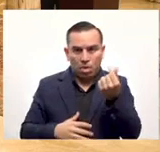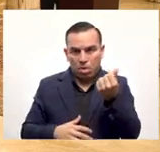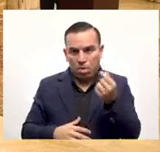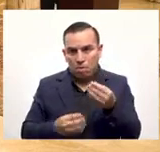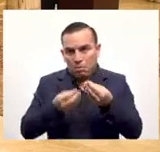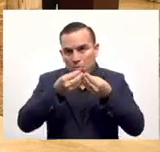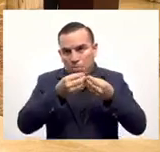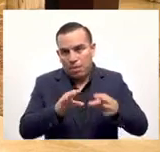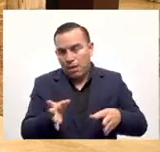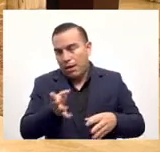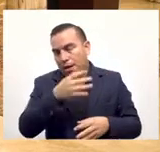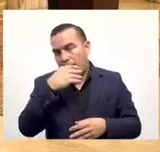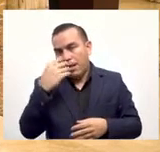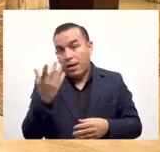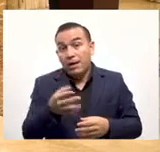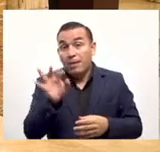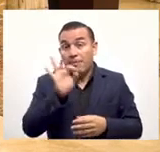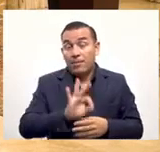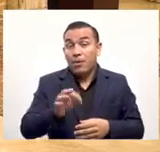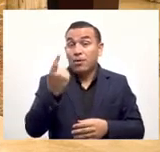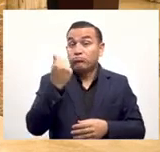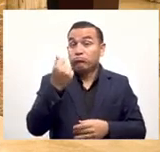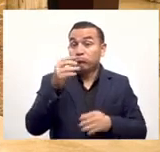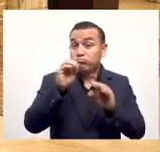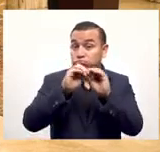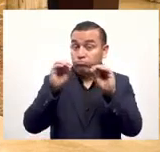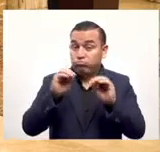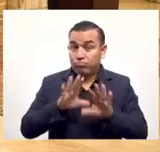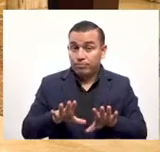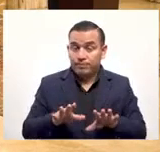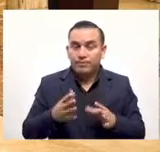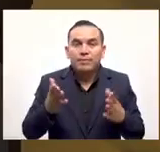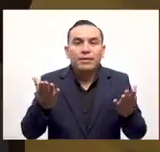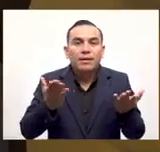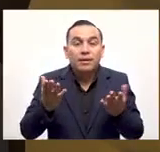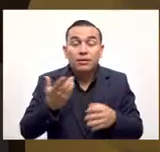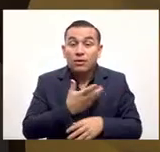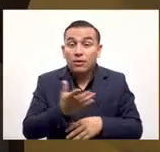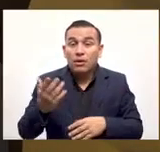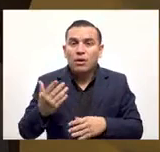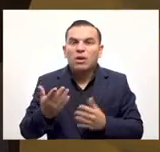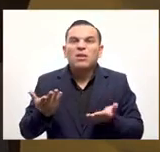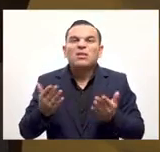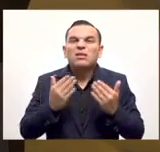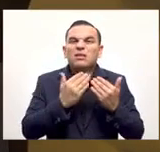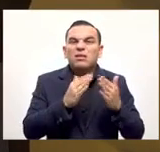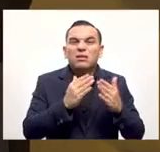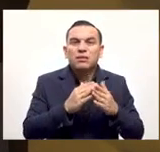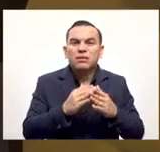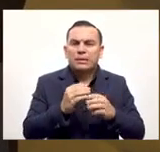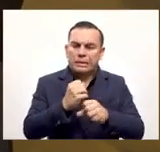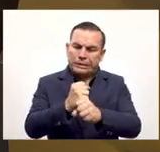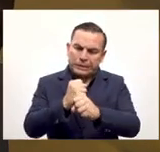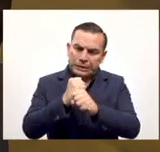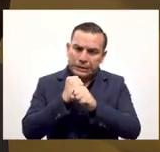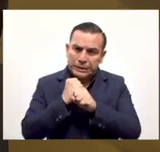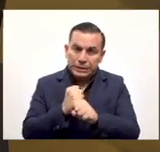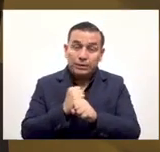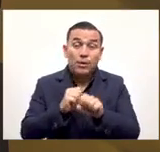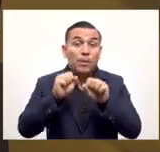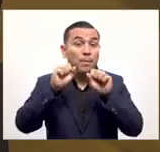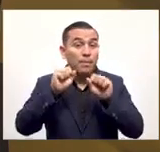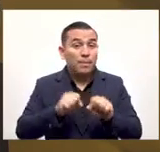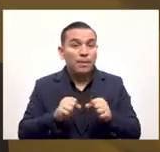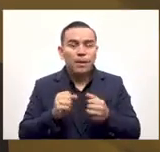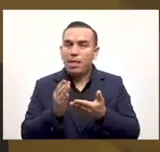en efectivo pues si lo pierde o lo roban o lo dejan en algún lugar lo pierde en este caso tiene varias capas de seguridad que